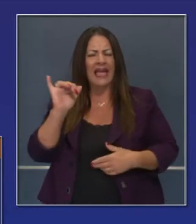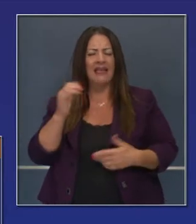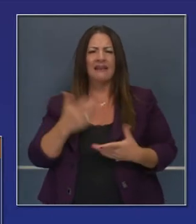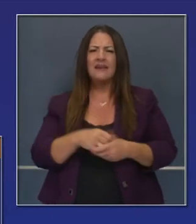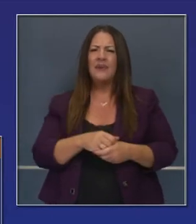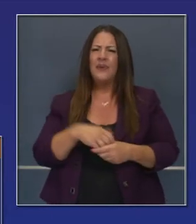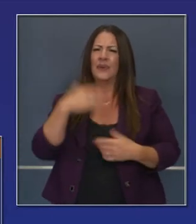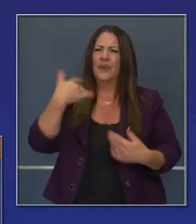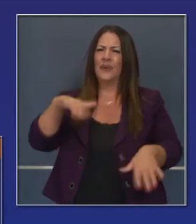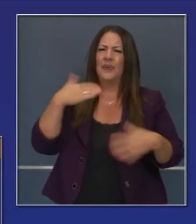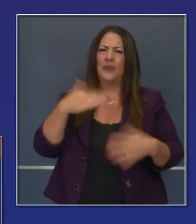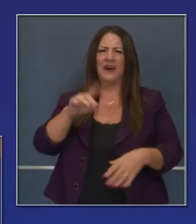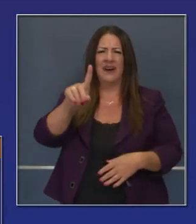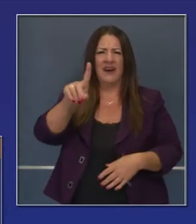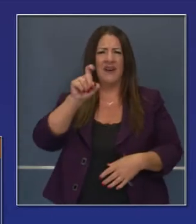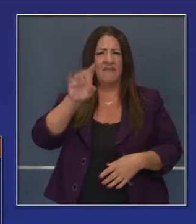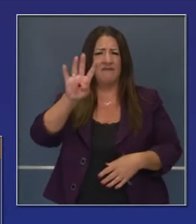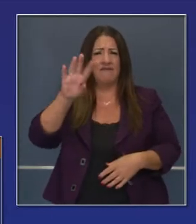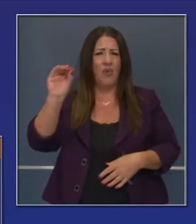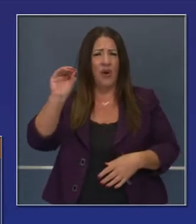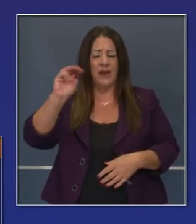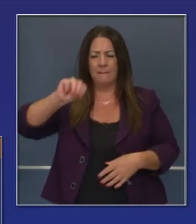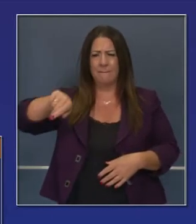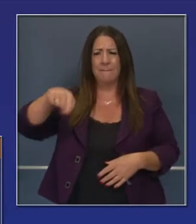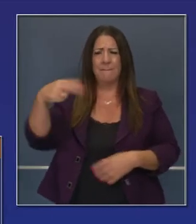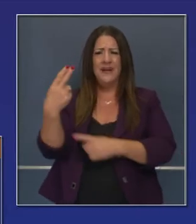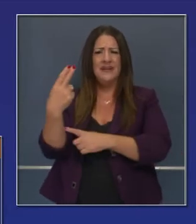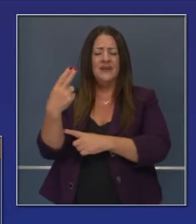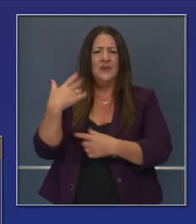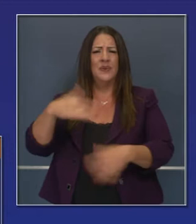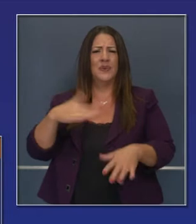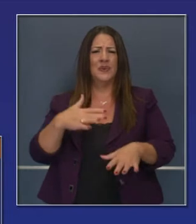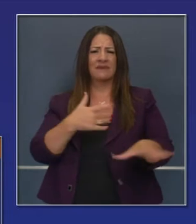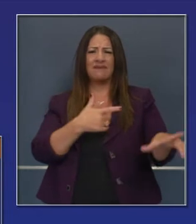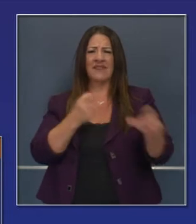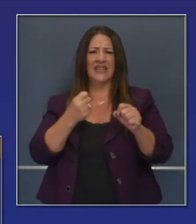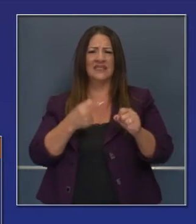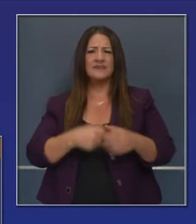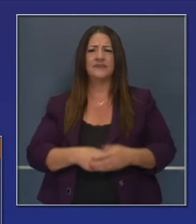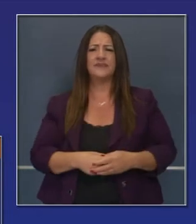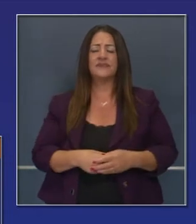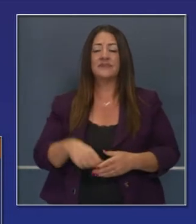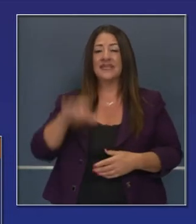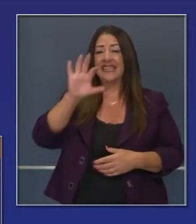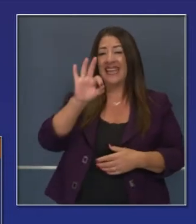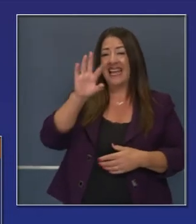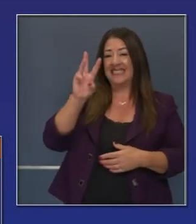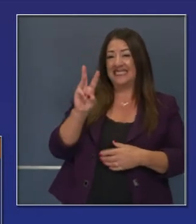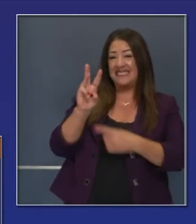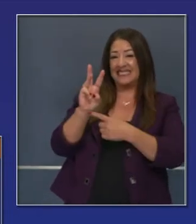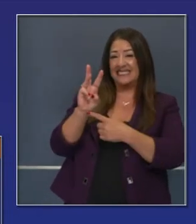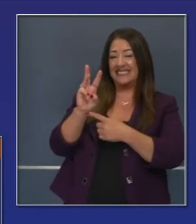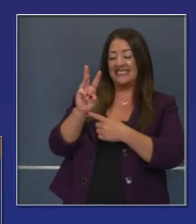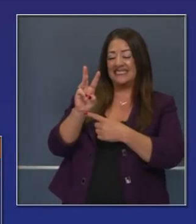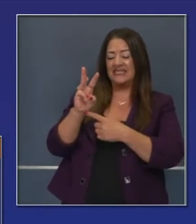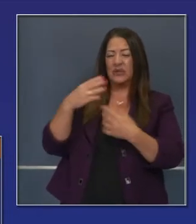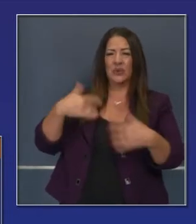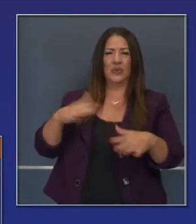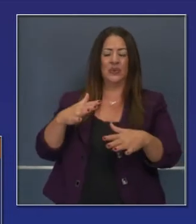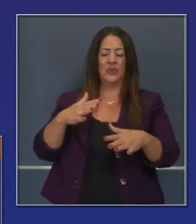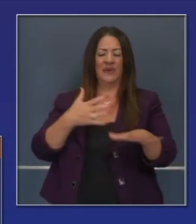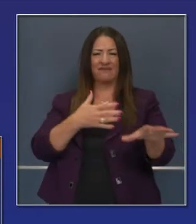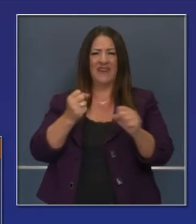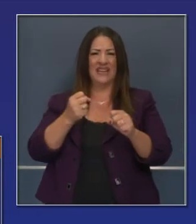huracán. En Kirkwood, vientos de 140 millas por hora. En las montañas de San Gabriel, se vieron vientos de